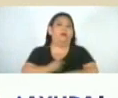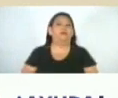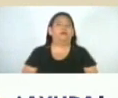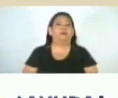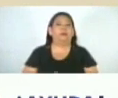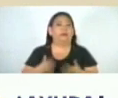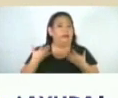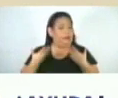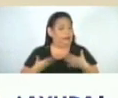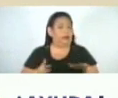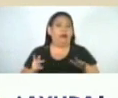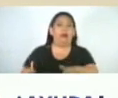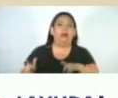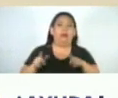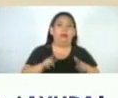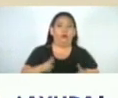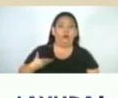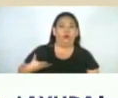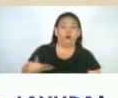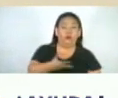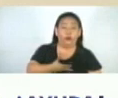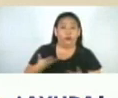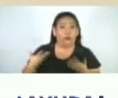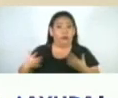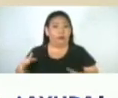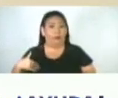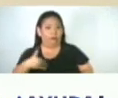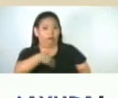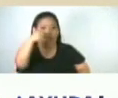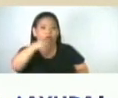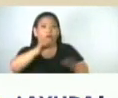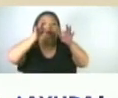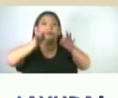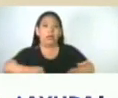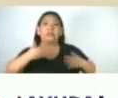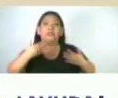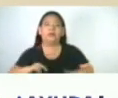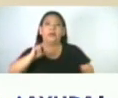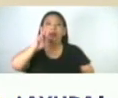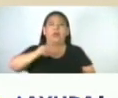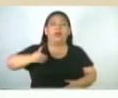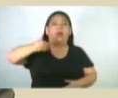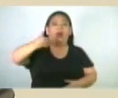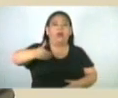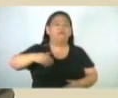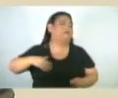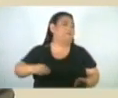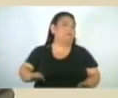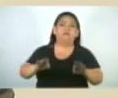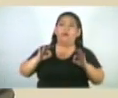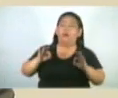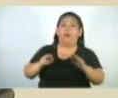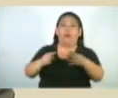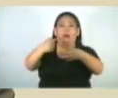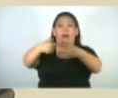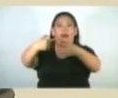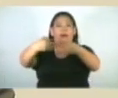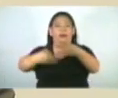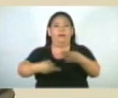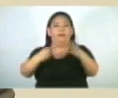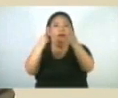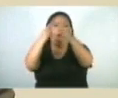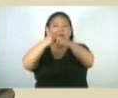preparados para cuando el Ministerio de Educación pueda decir que vamos a tres años, incorporarnos a lo que es esta reforma,